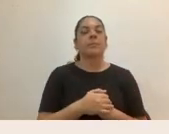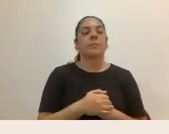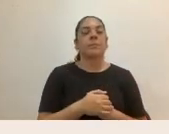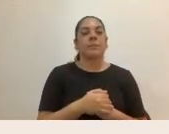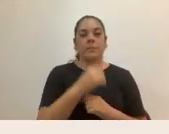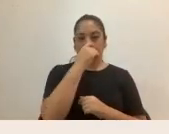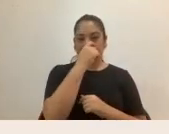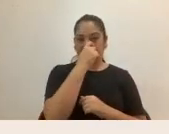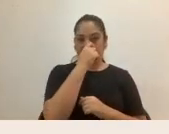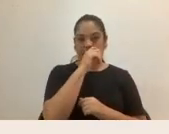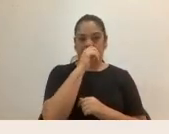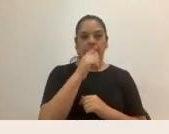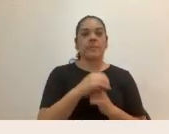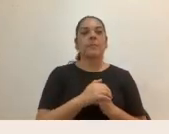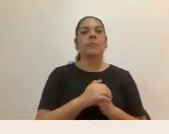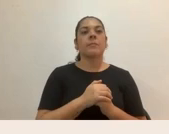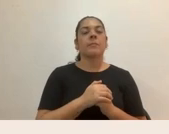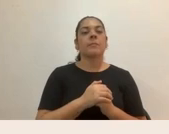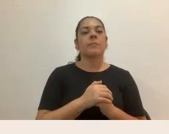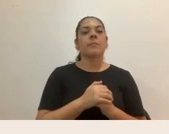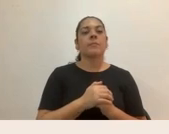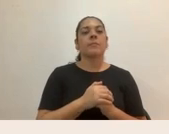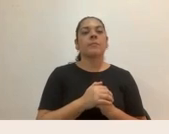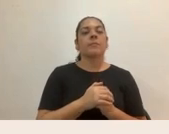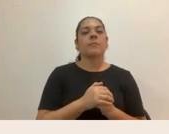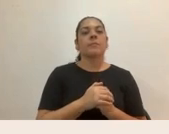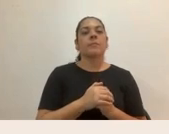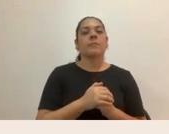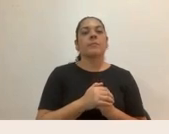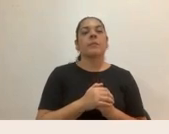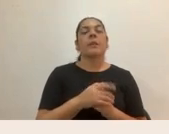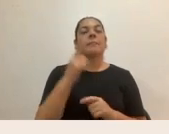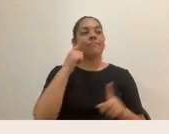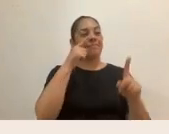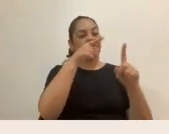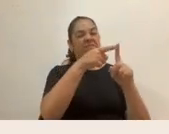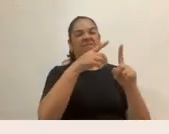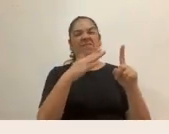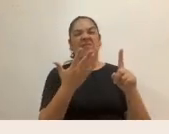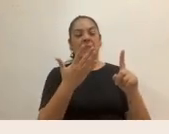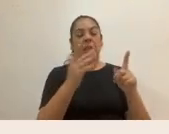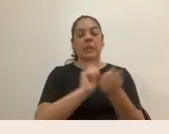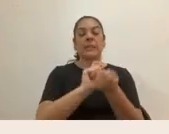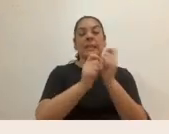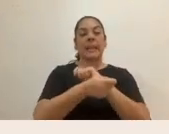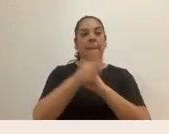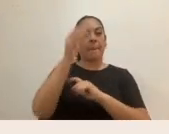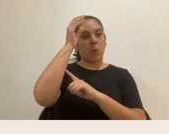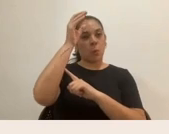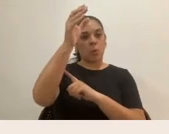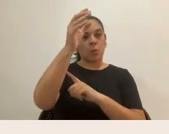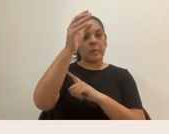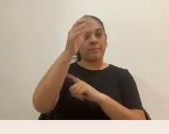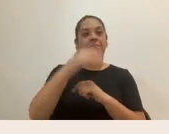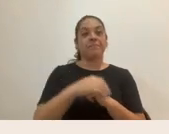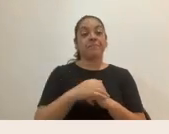Apuntamos precisamente a un cambio cultural y este cambio cultural son